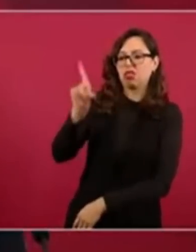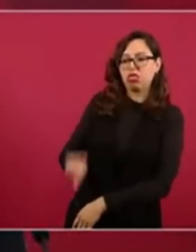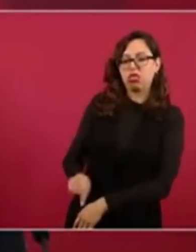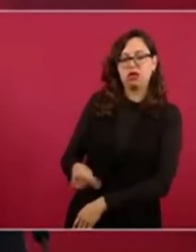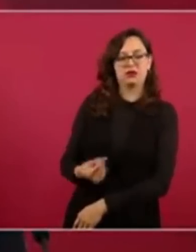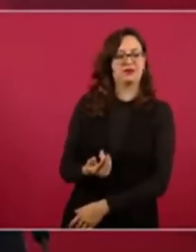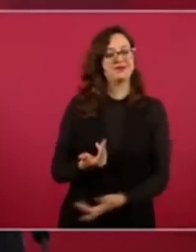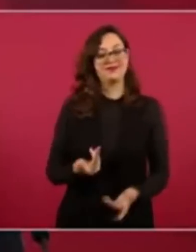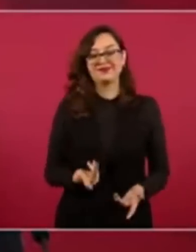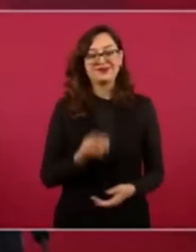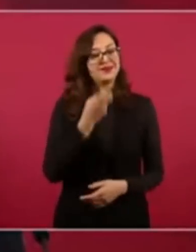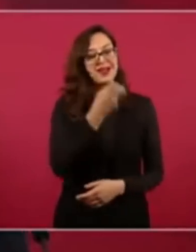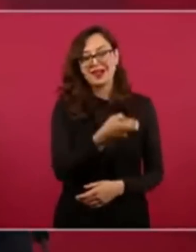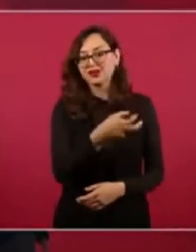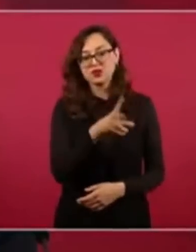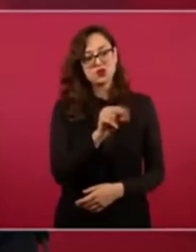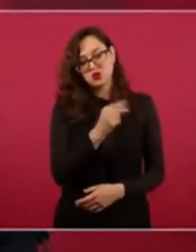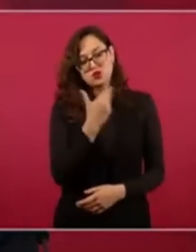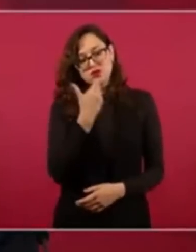es humildad